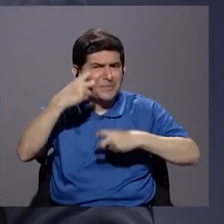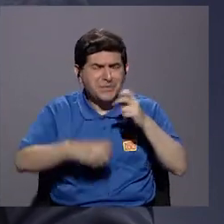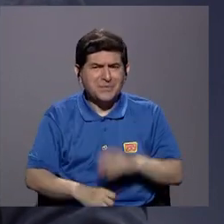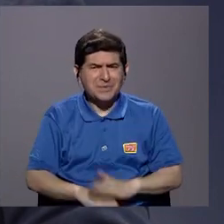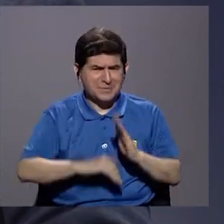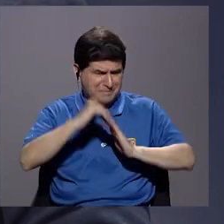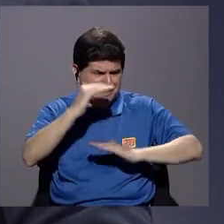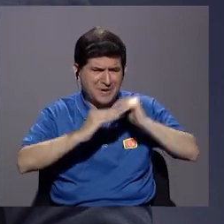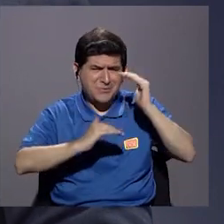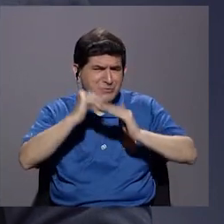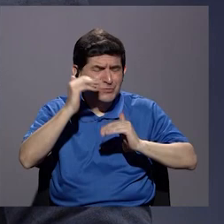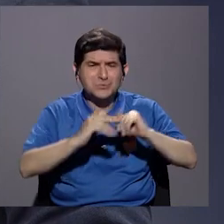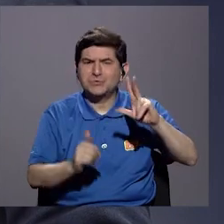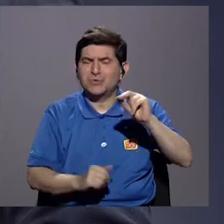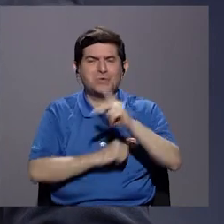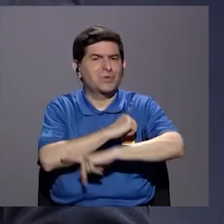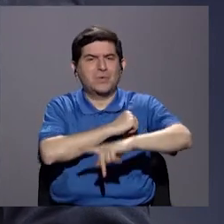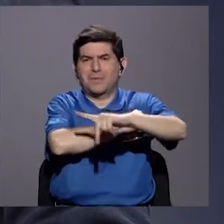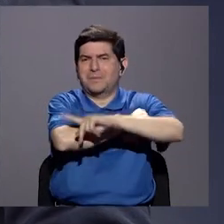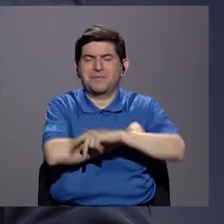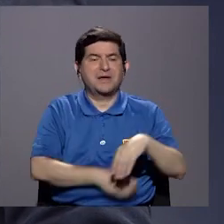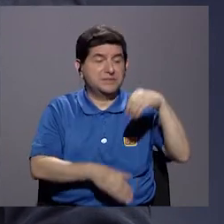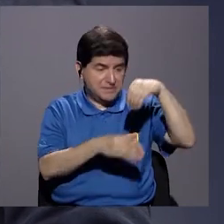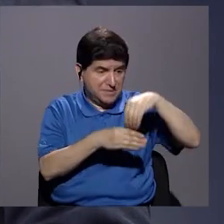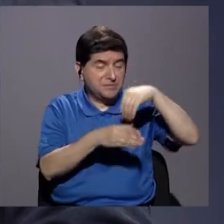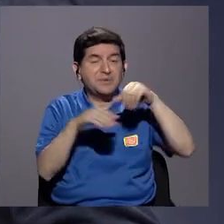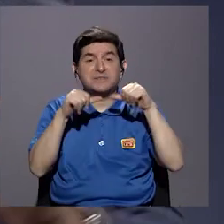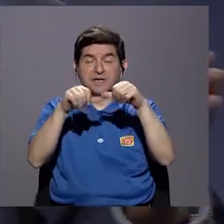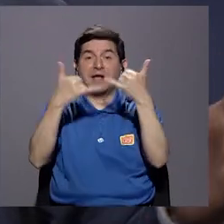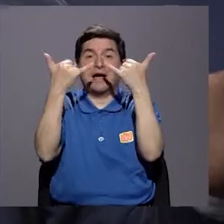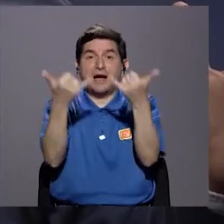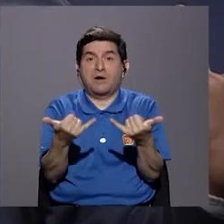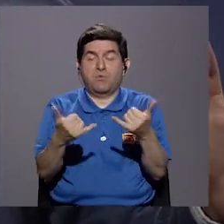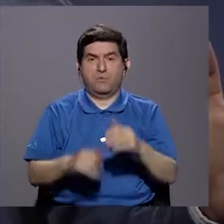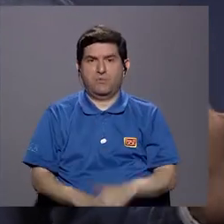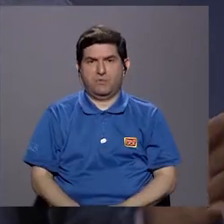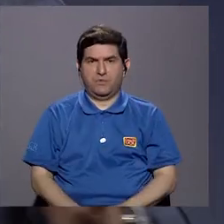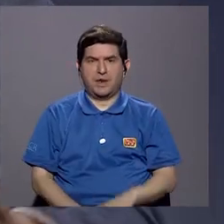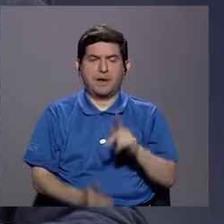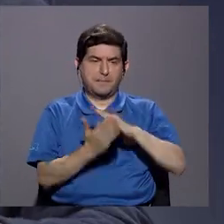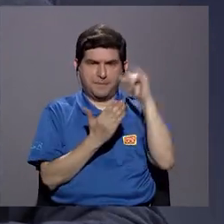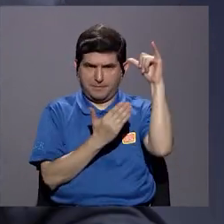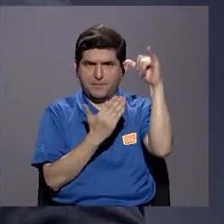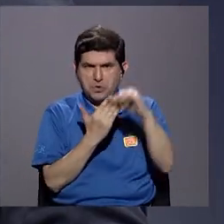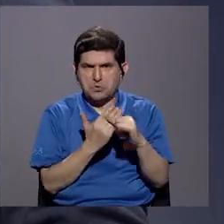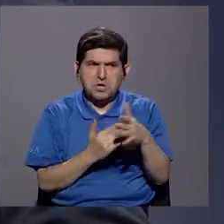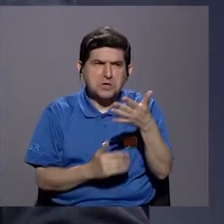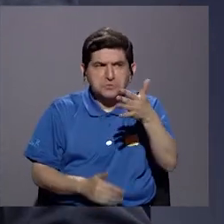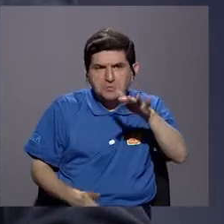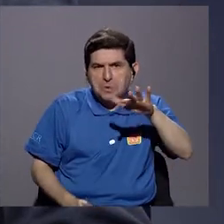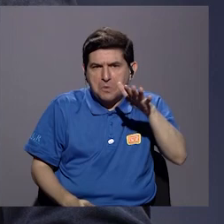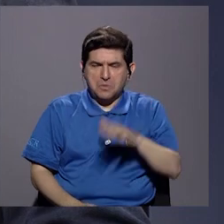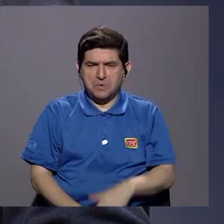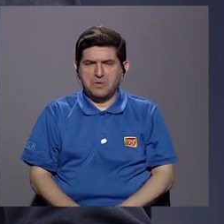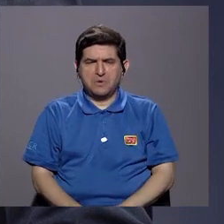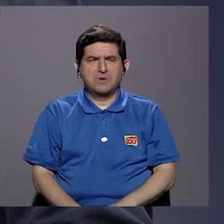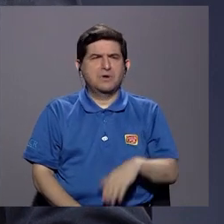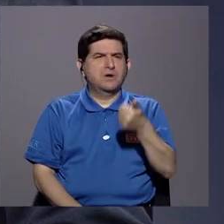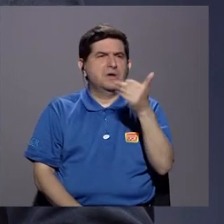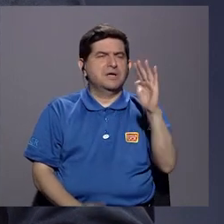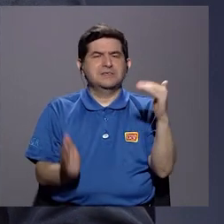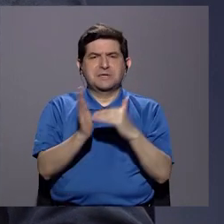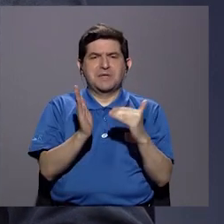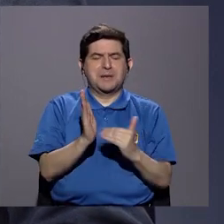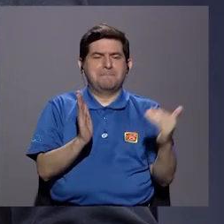no es la construcción o no de cárceles, porque el país no deja de invertir. Si ahora, por ejemplo, se había dejado un proyecto, más o menos, que estaba en el orden de